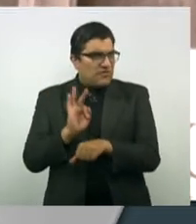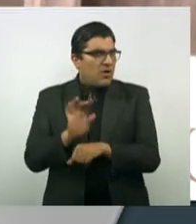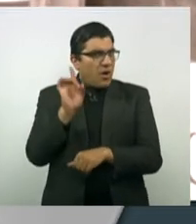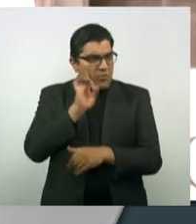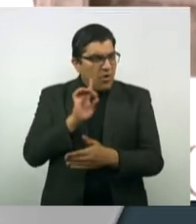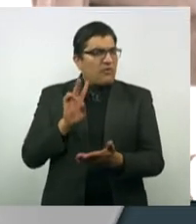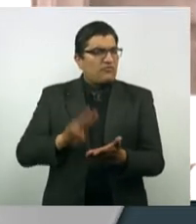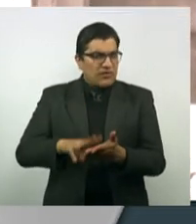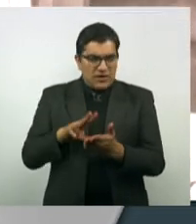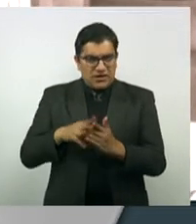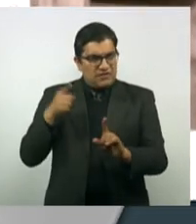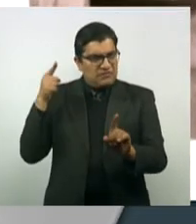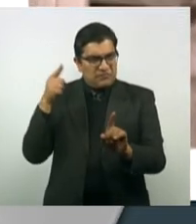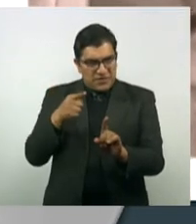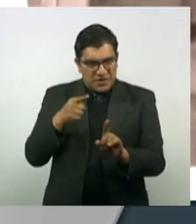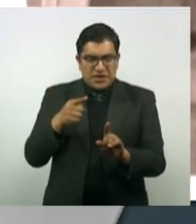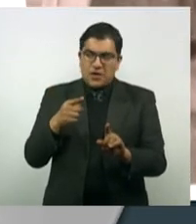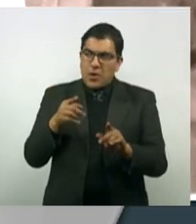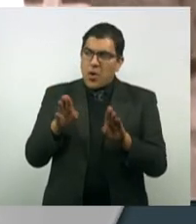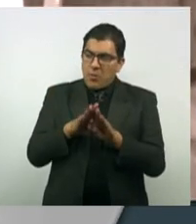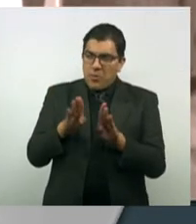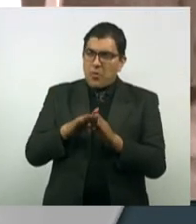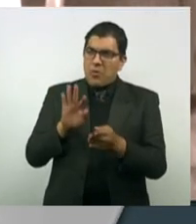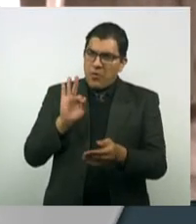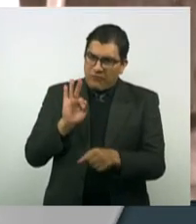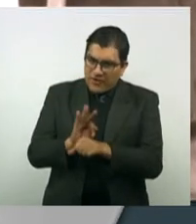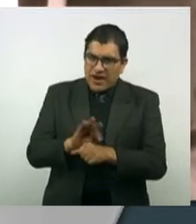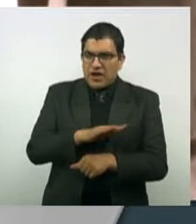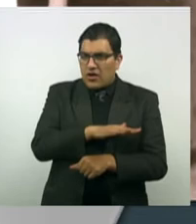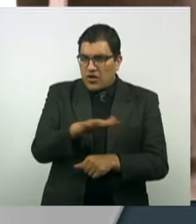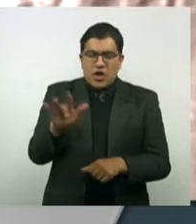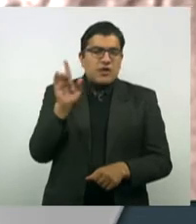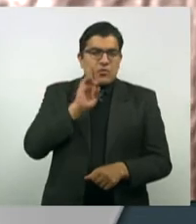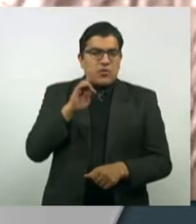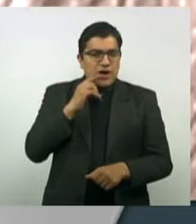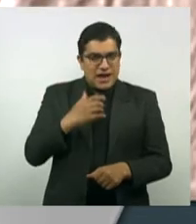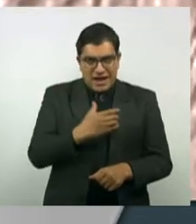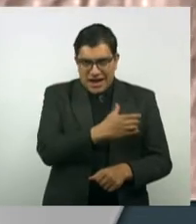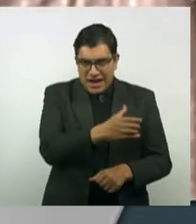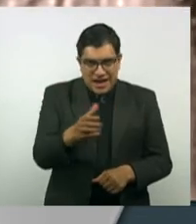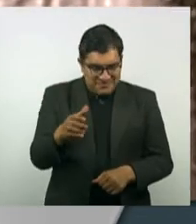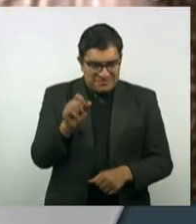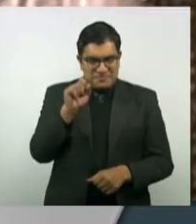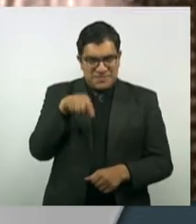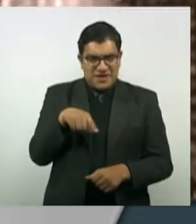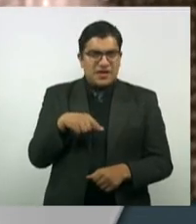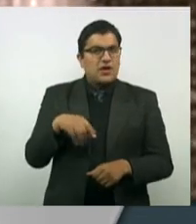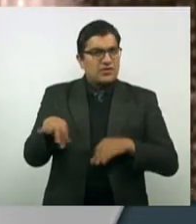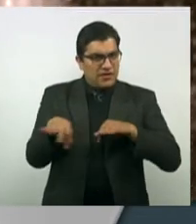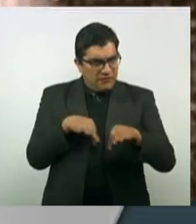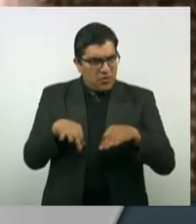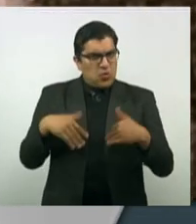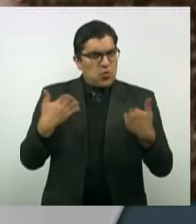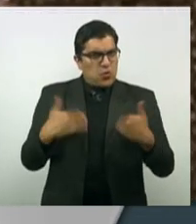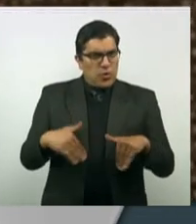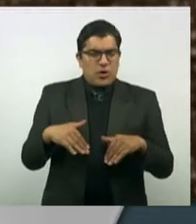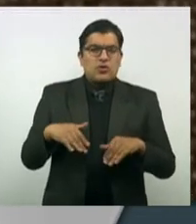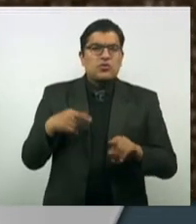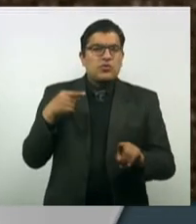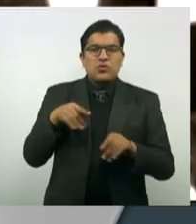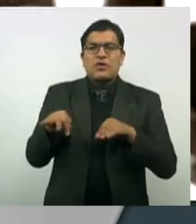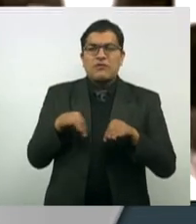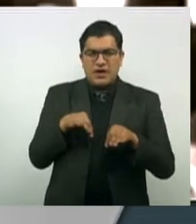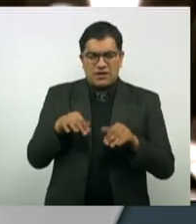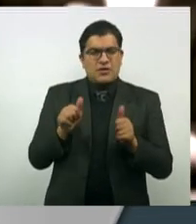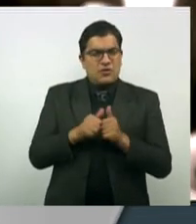esta orientación, digamos, hacia el bienestar de las mujeres campesinas y también obreras, pero sobre todo por su contexto, las